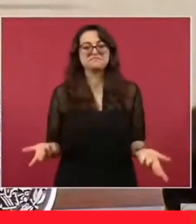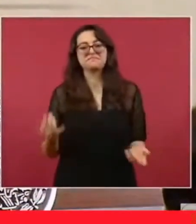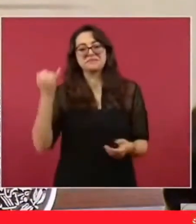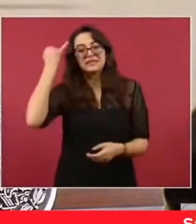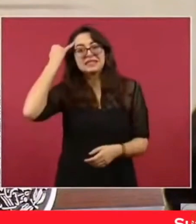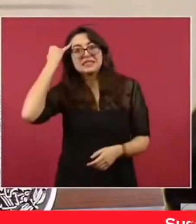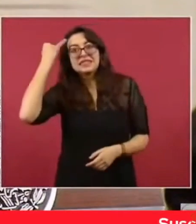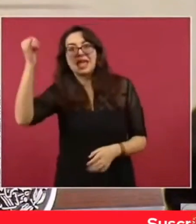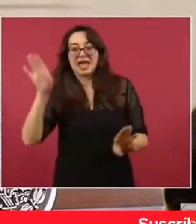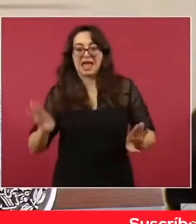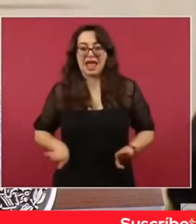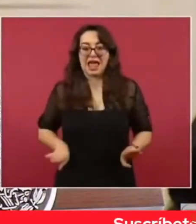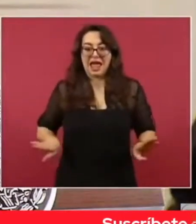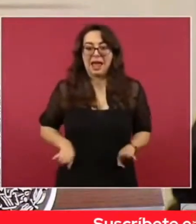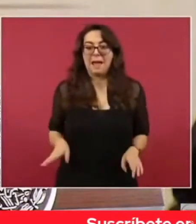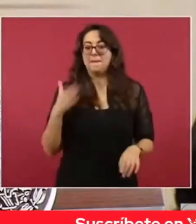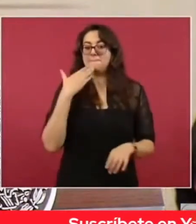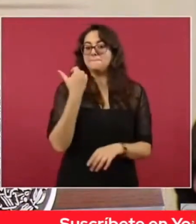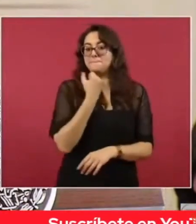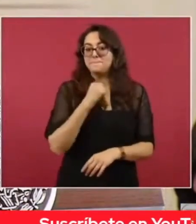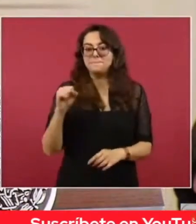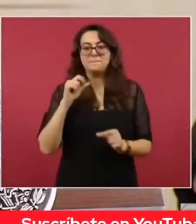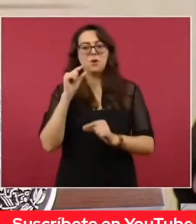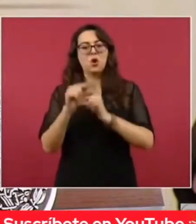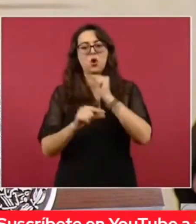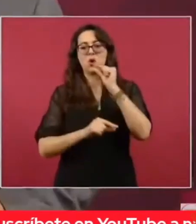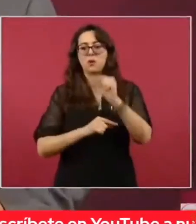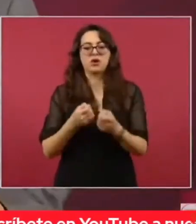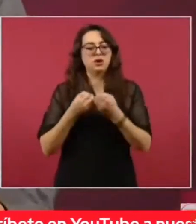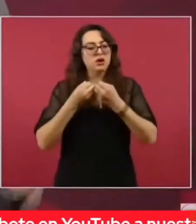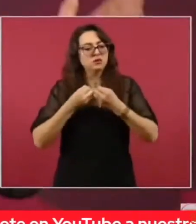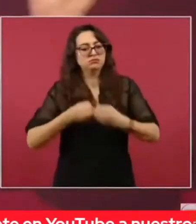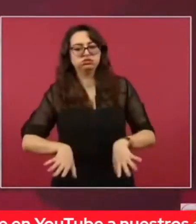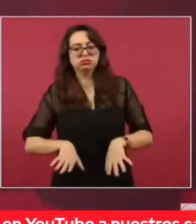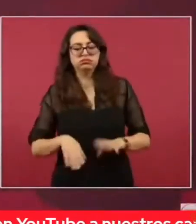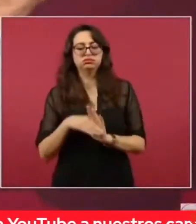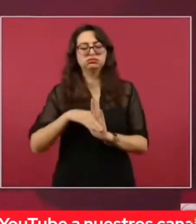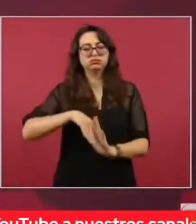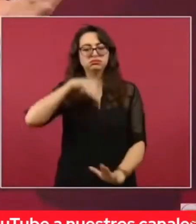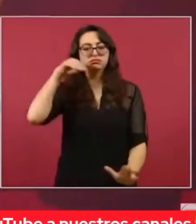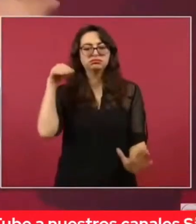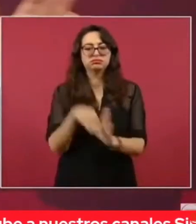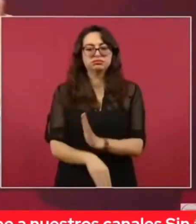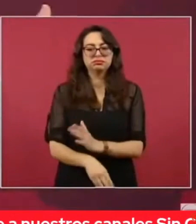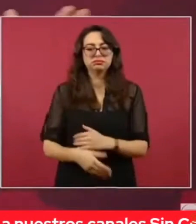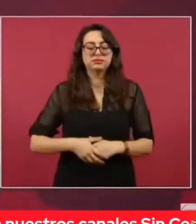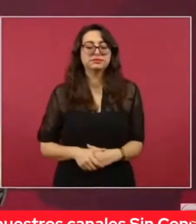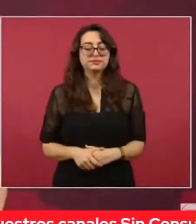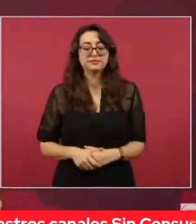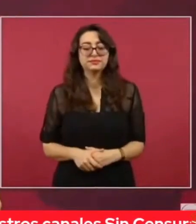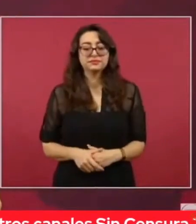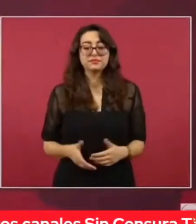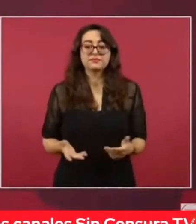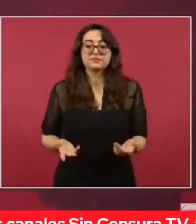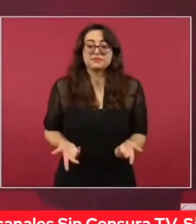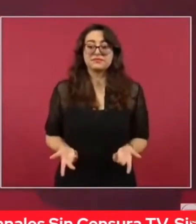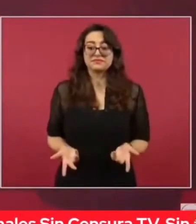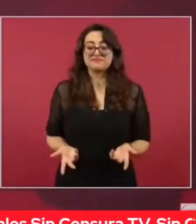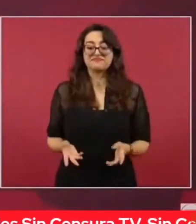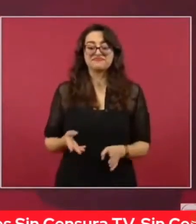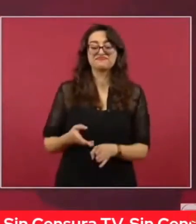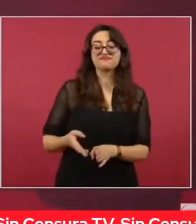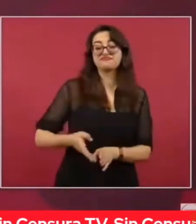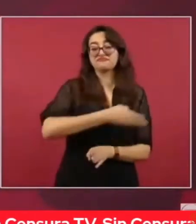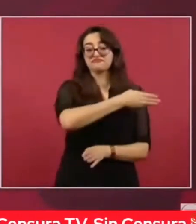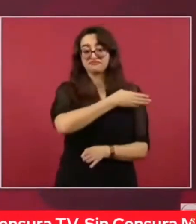que es lo que ha venido pasando. Además, en el periodo neoliberal, como parte